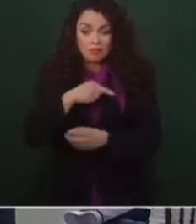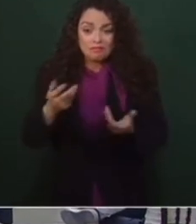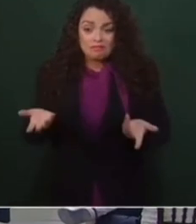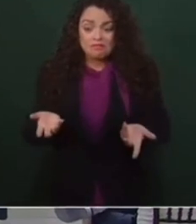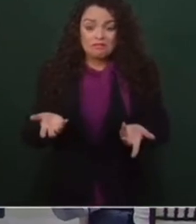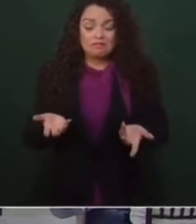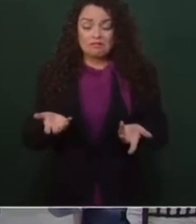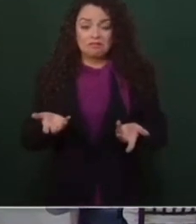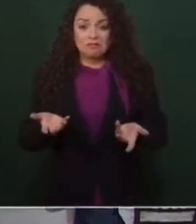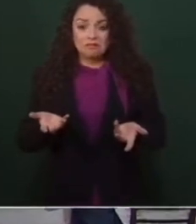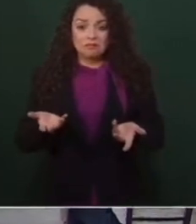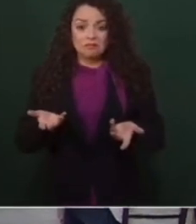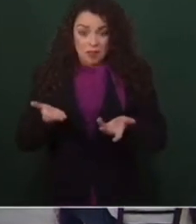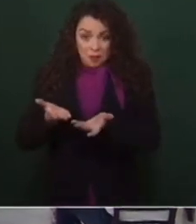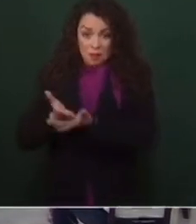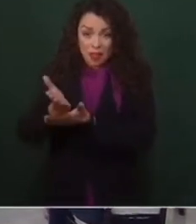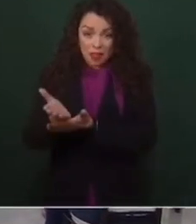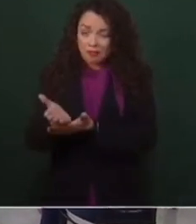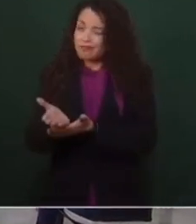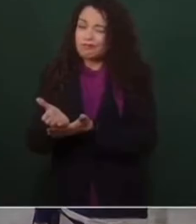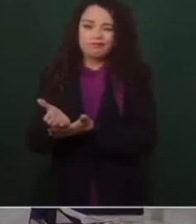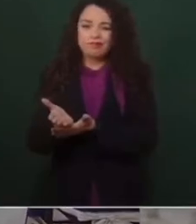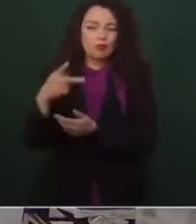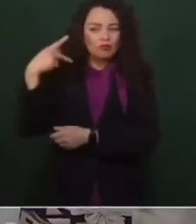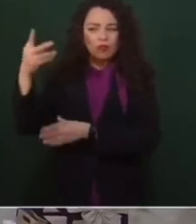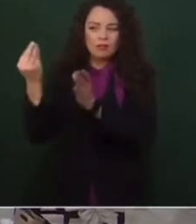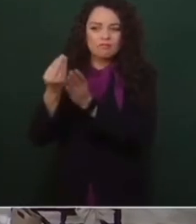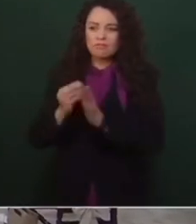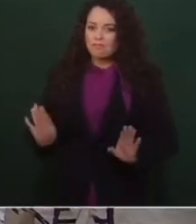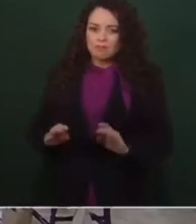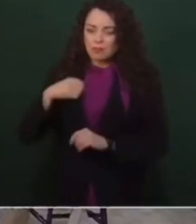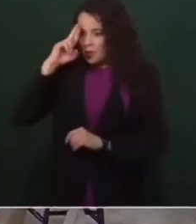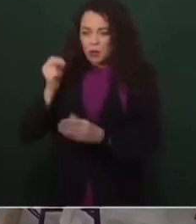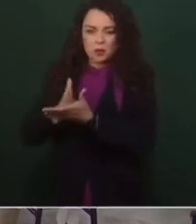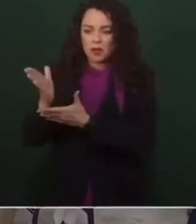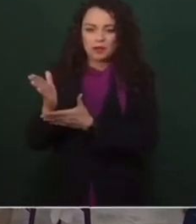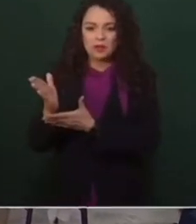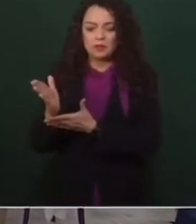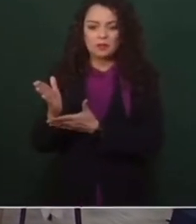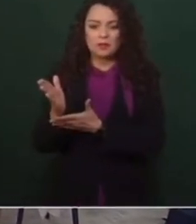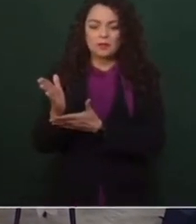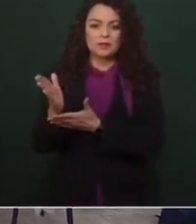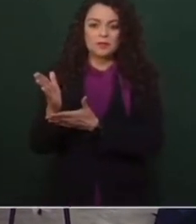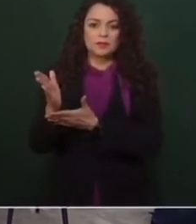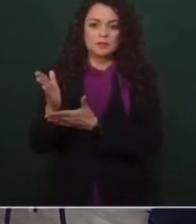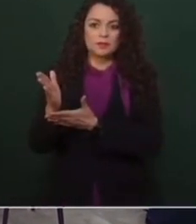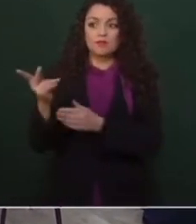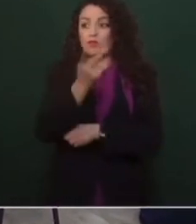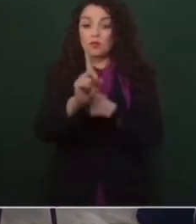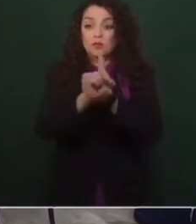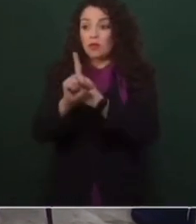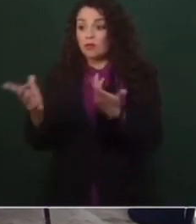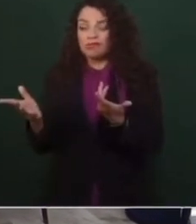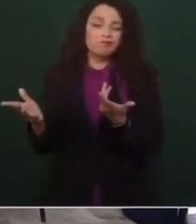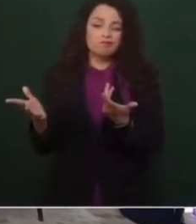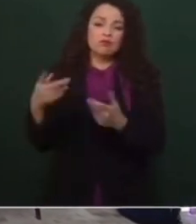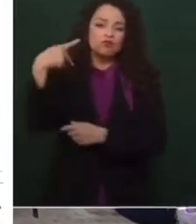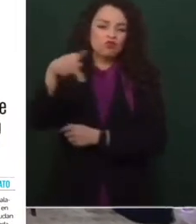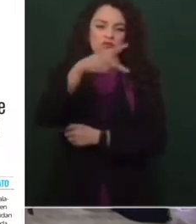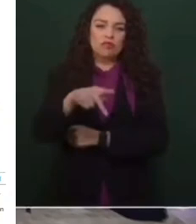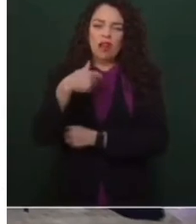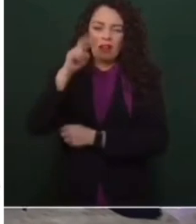vamos a meternos en esas diferencias, no queremos